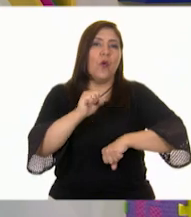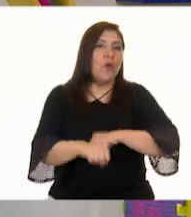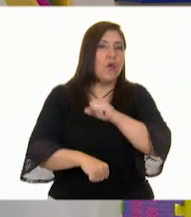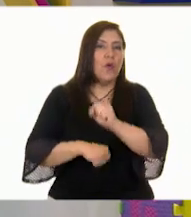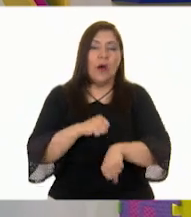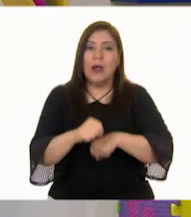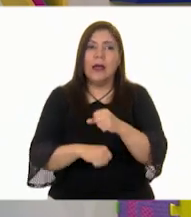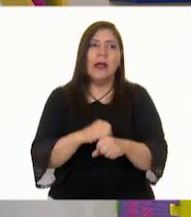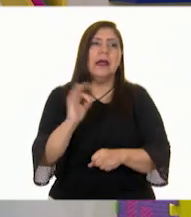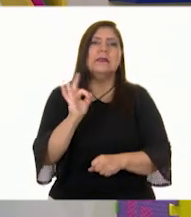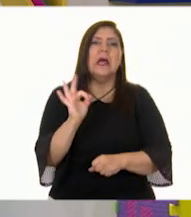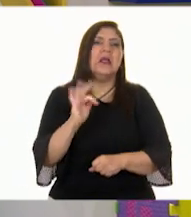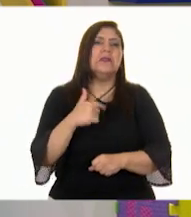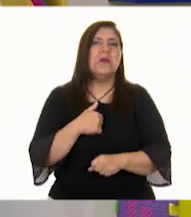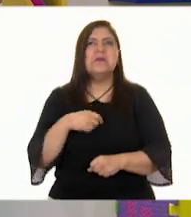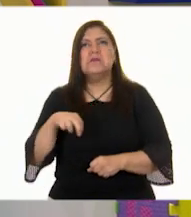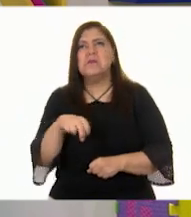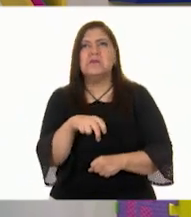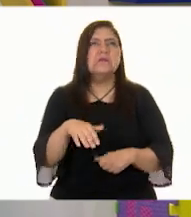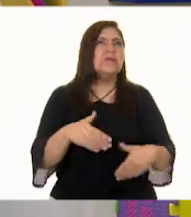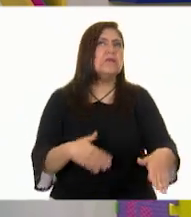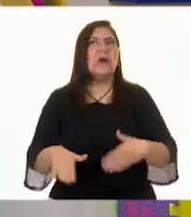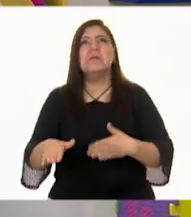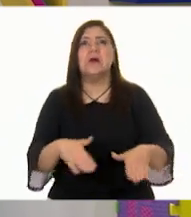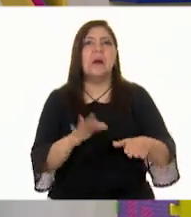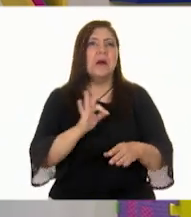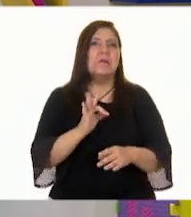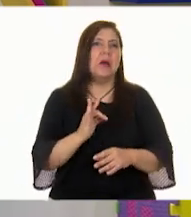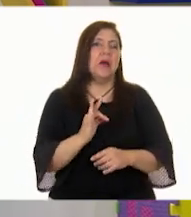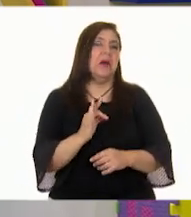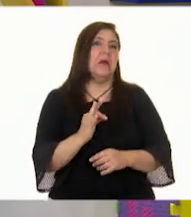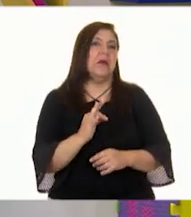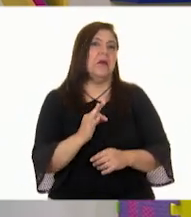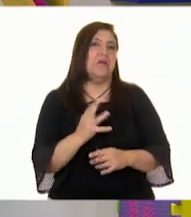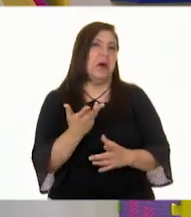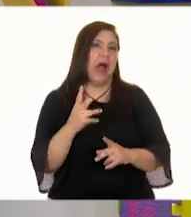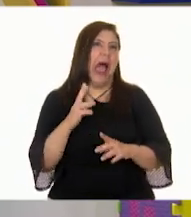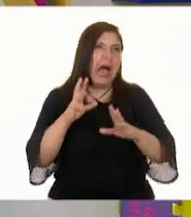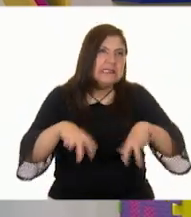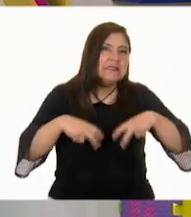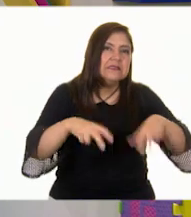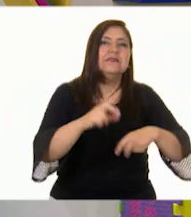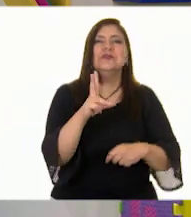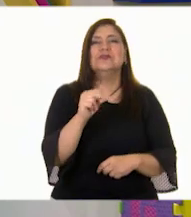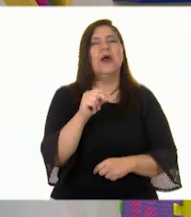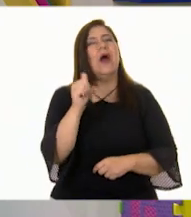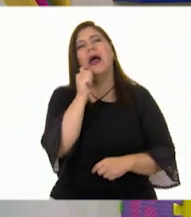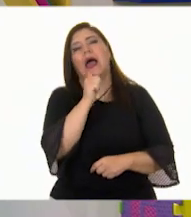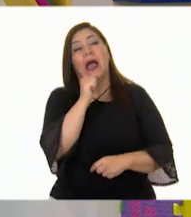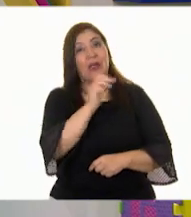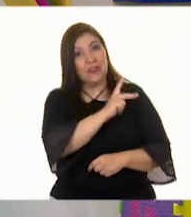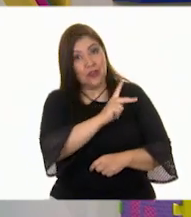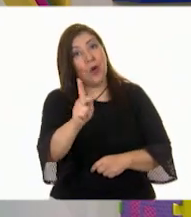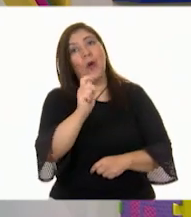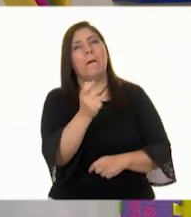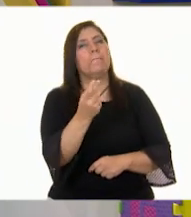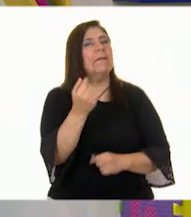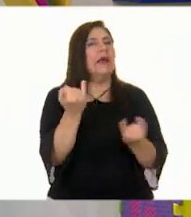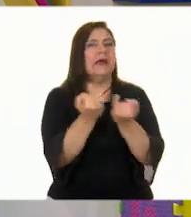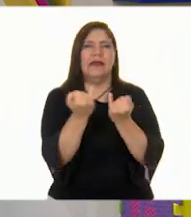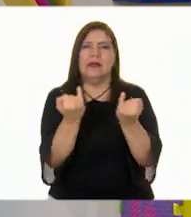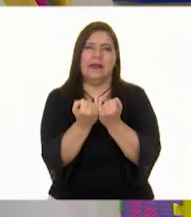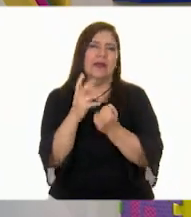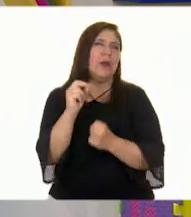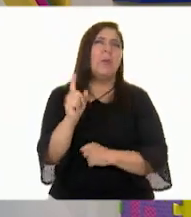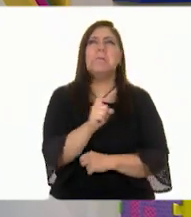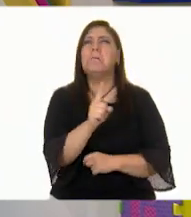pero si hubiera yo ido caminando, a lo mejor no me persigue. Además, no todos los perros persiguen furiosamente a las personas que pasan por